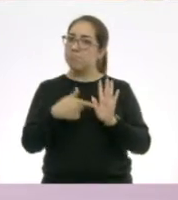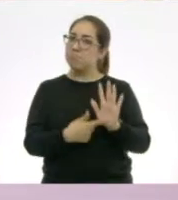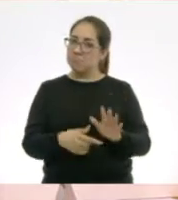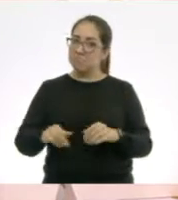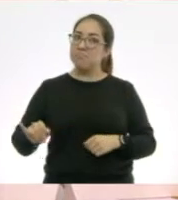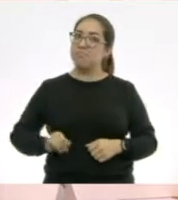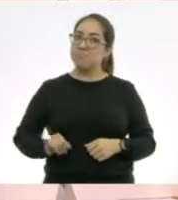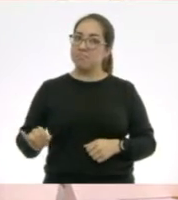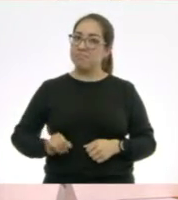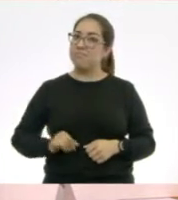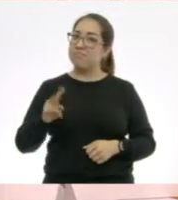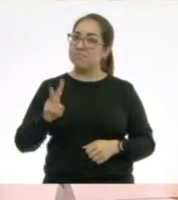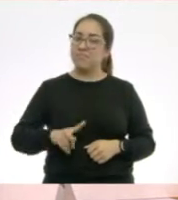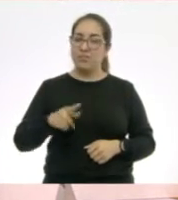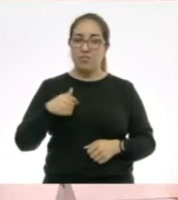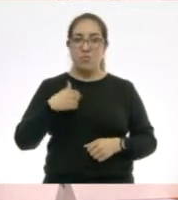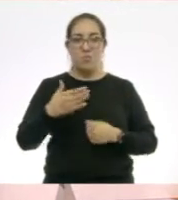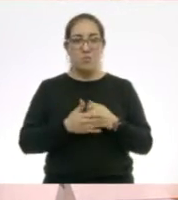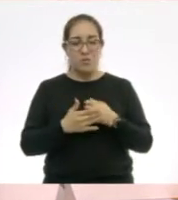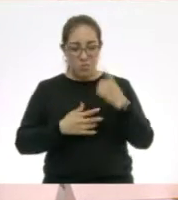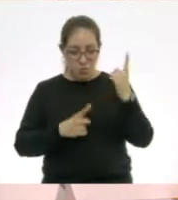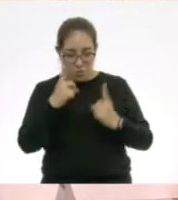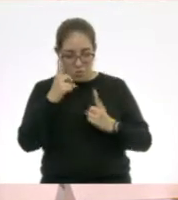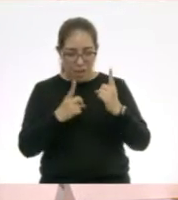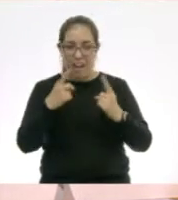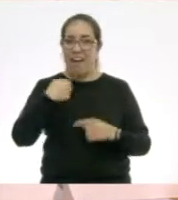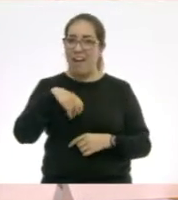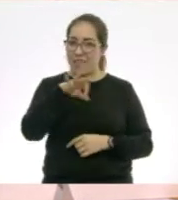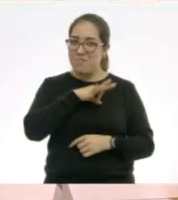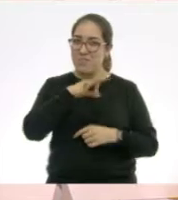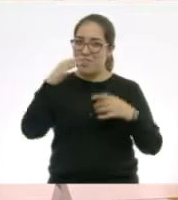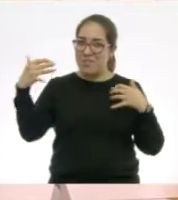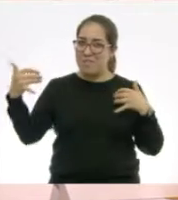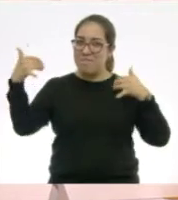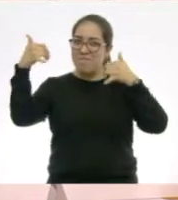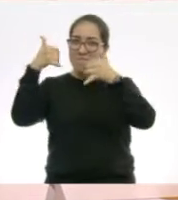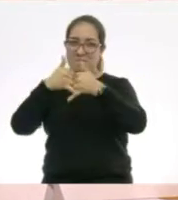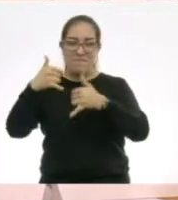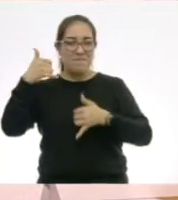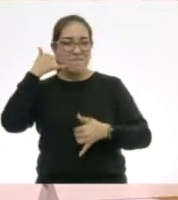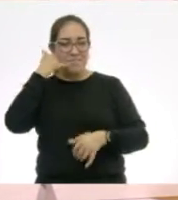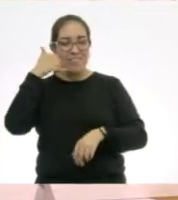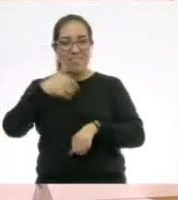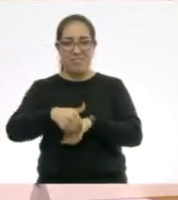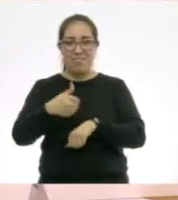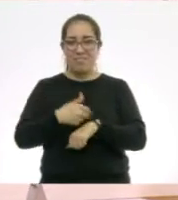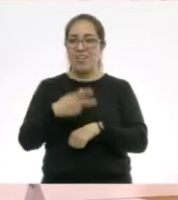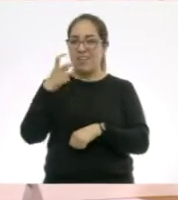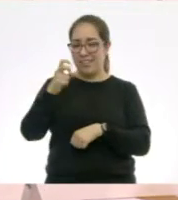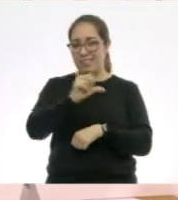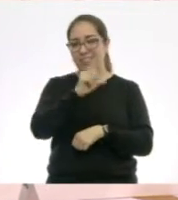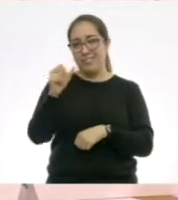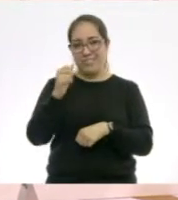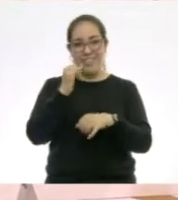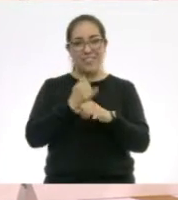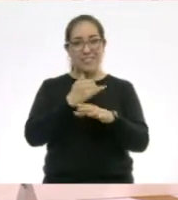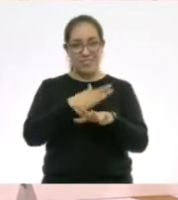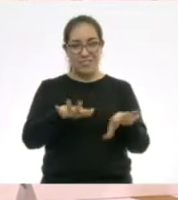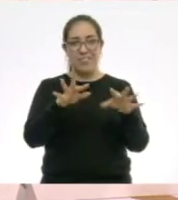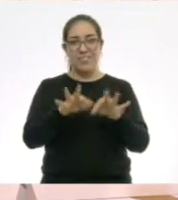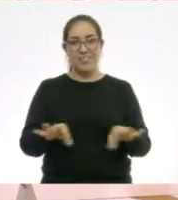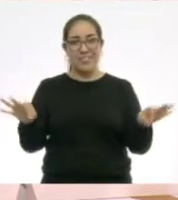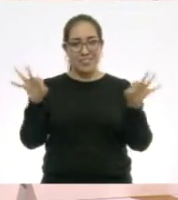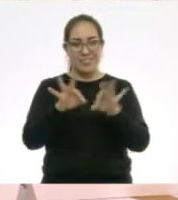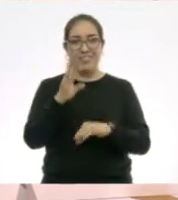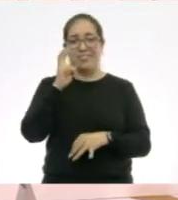qué interesante. O si tengo más dudas, también podría hablarle, ¿cierto? Ah, miren, esa es otra fuente de información. Voy a ir a la Secretaría de Salud.